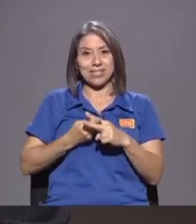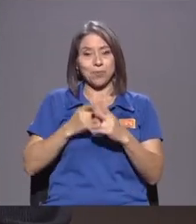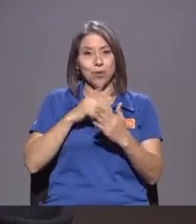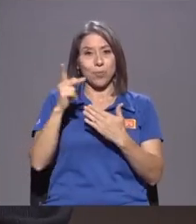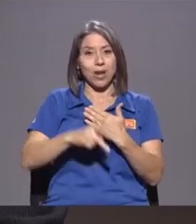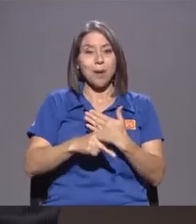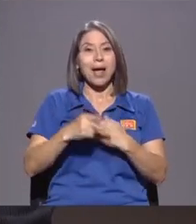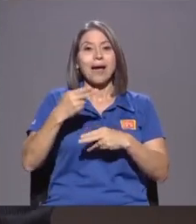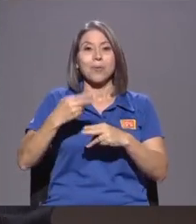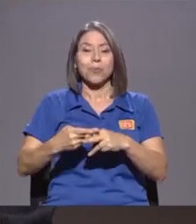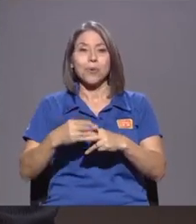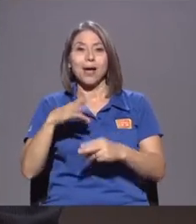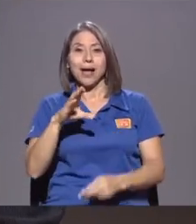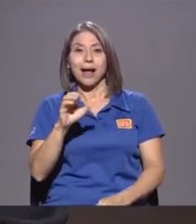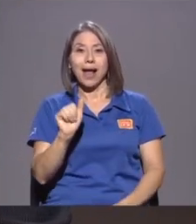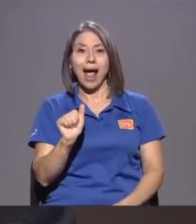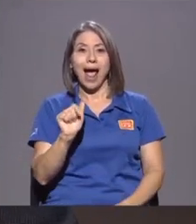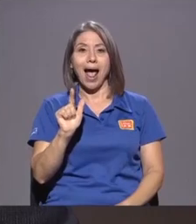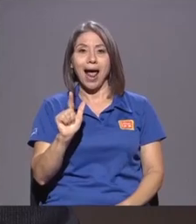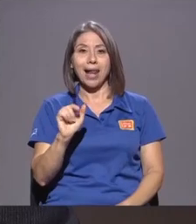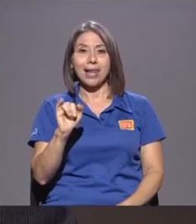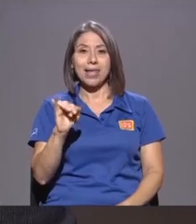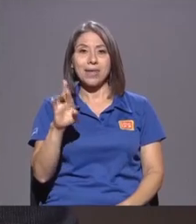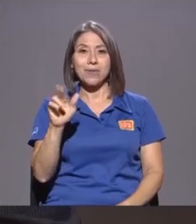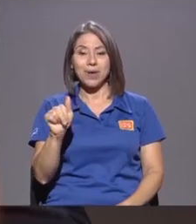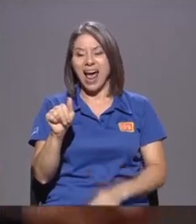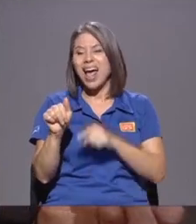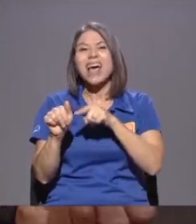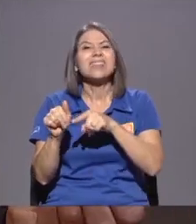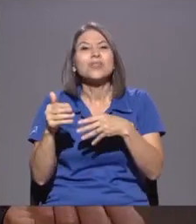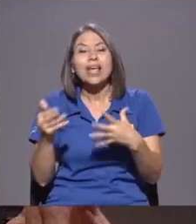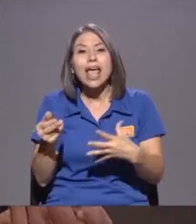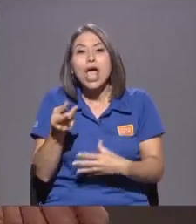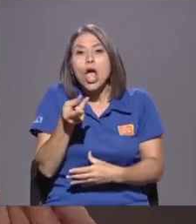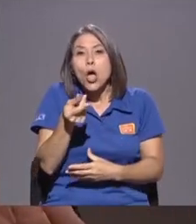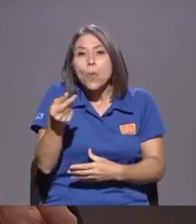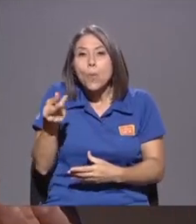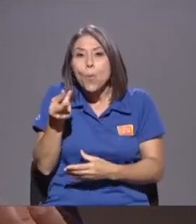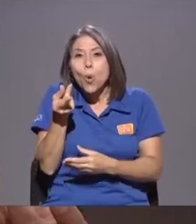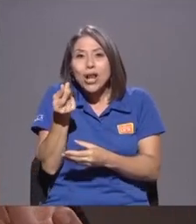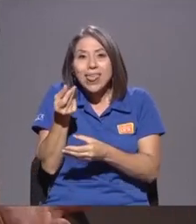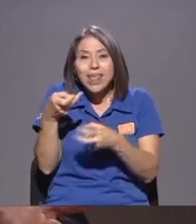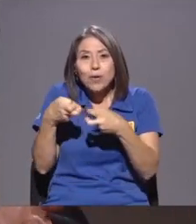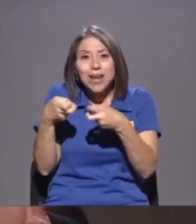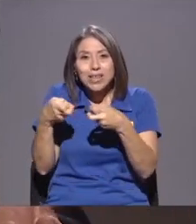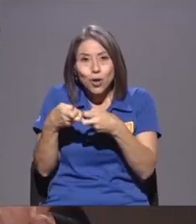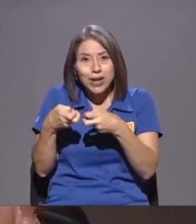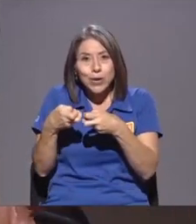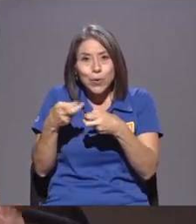Calibra Calibra Sería El Monedero Electrónico Que Utilizaría Los